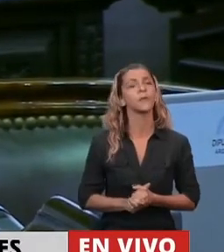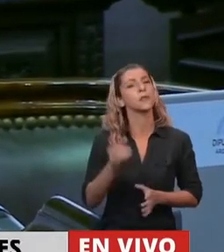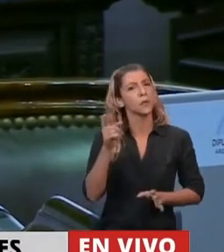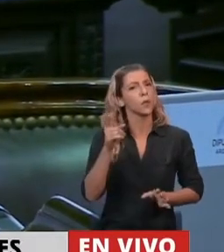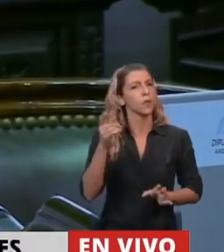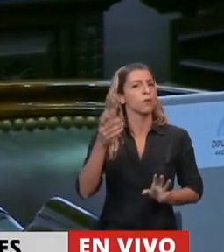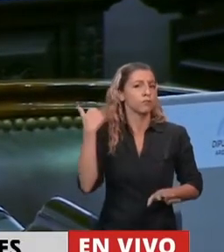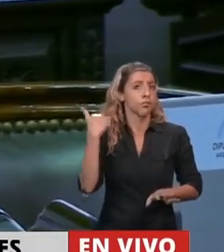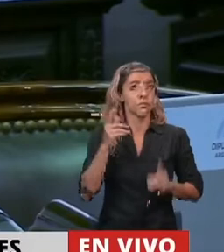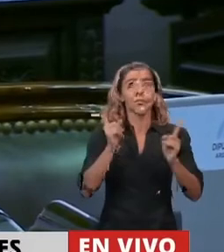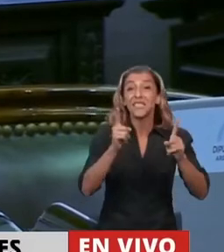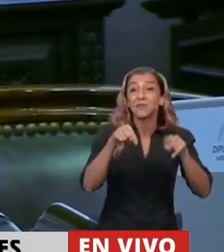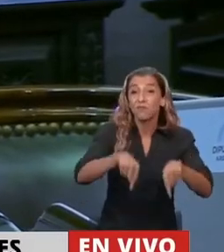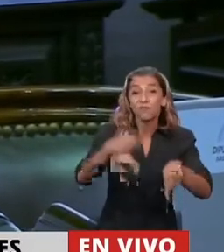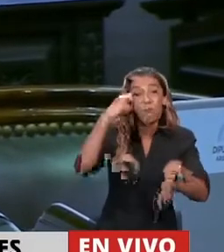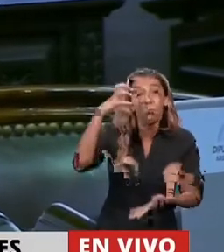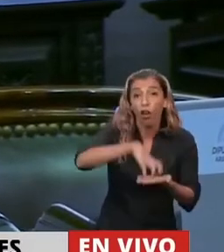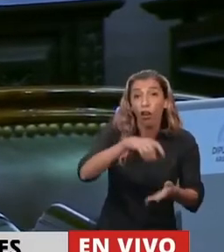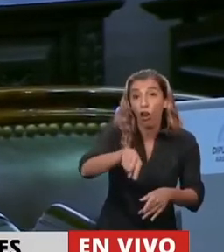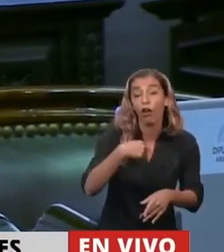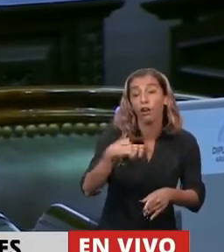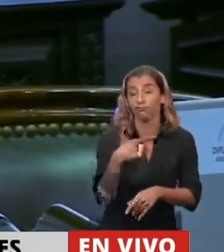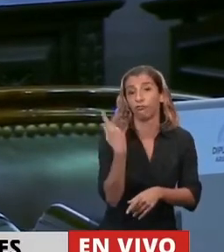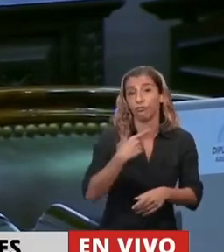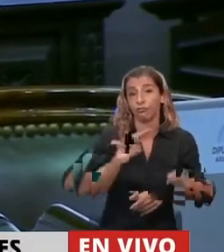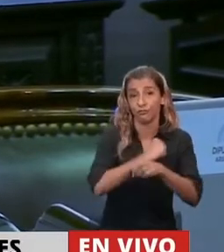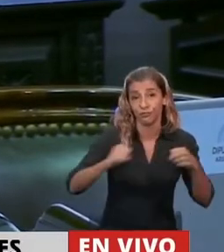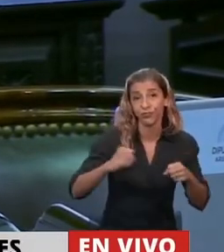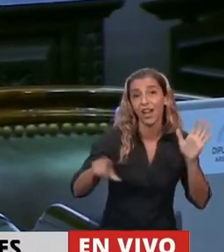tomando la potestad que le dio este Congreso en diciembre pasado con la ley de emergencia,